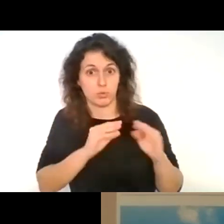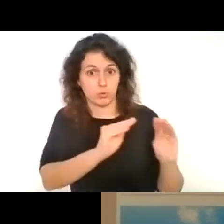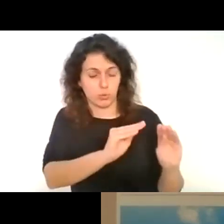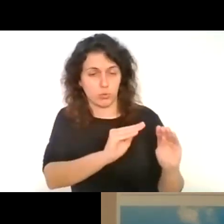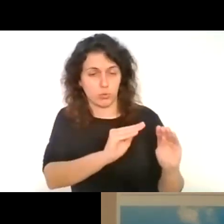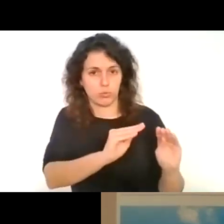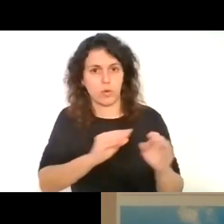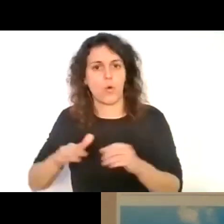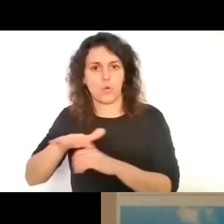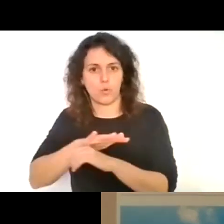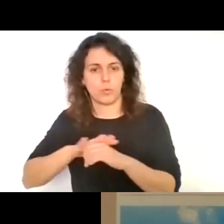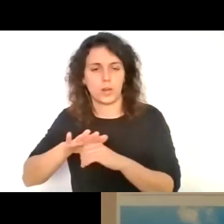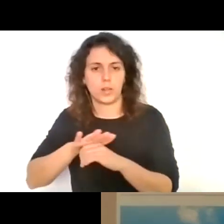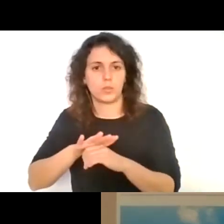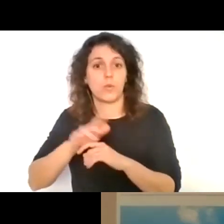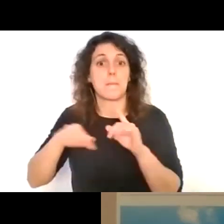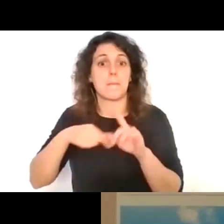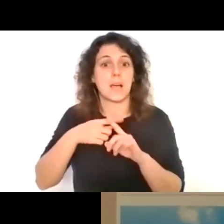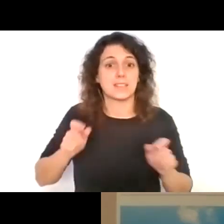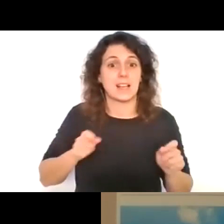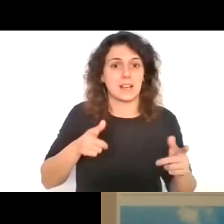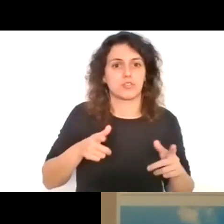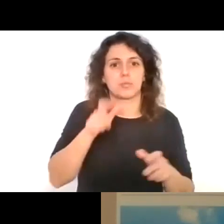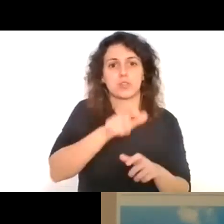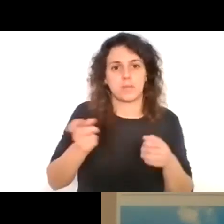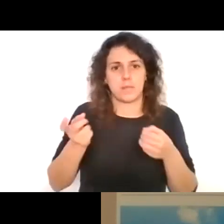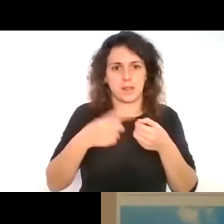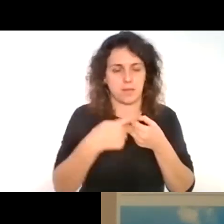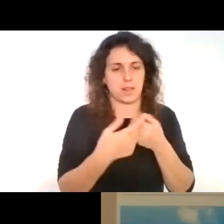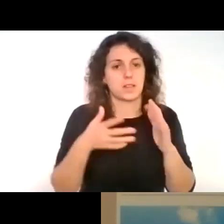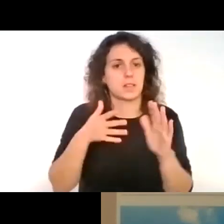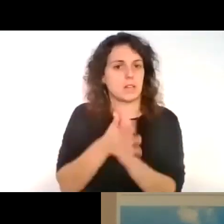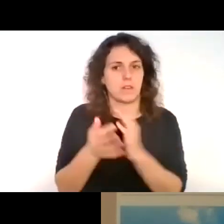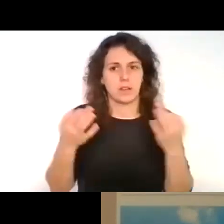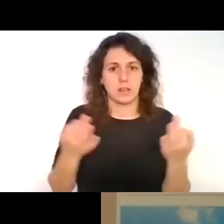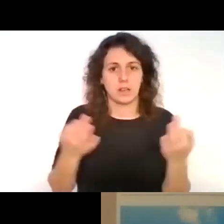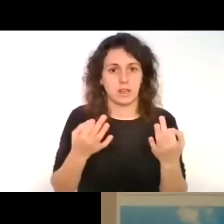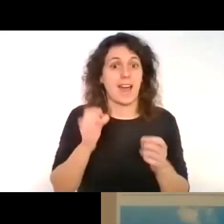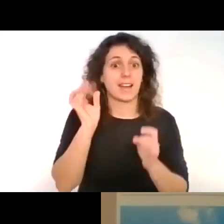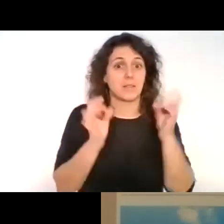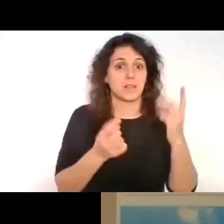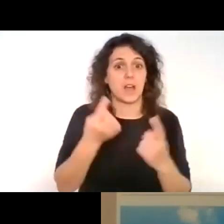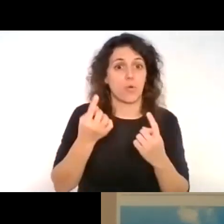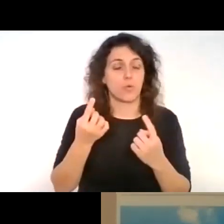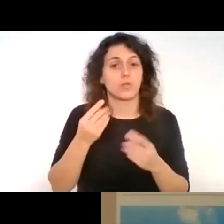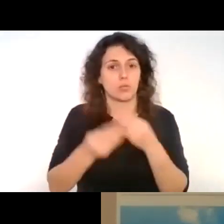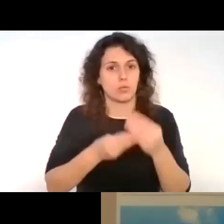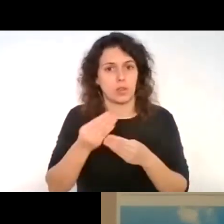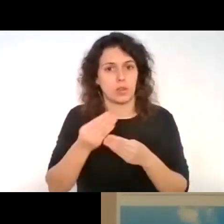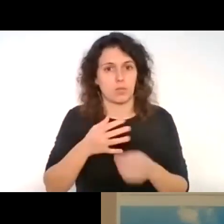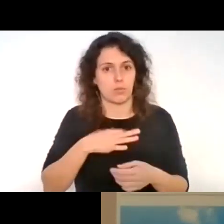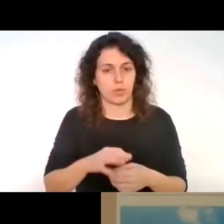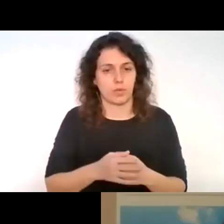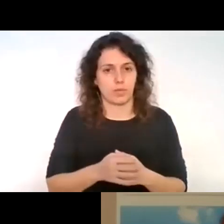los gastos de los propios participantes. De esa forma, algunas de estas actividades se hacen viables. ¿Habéis utilizado